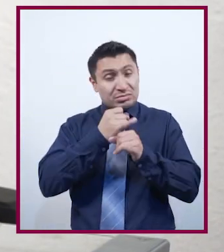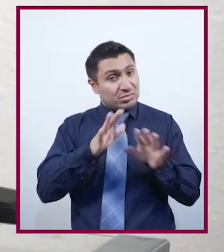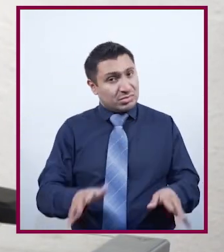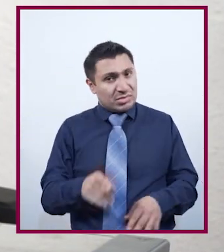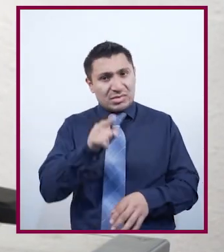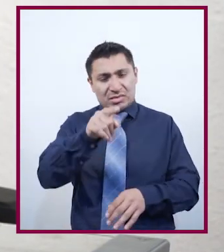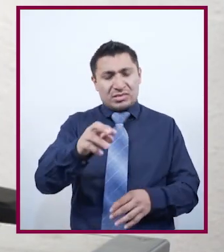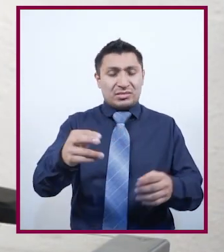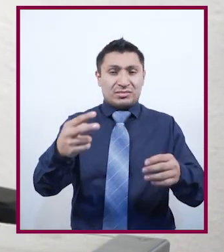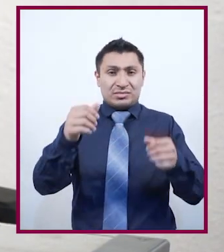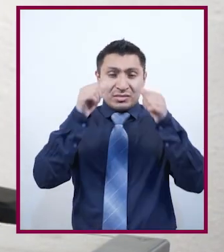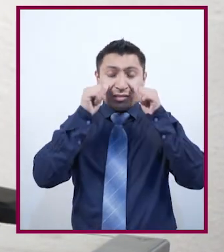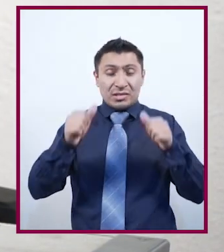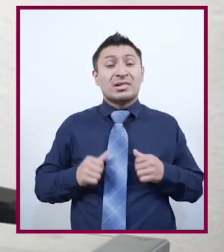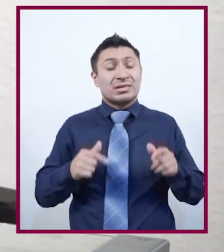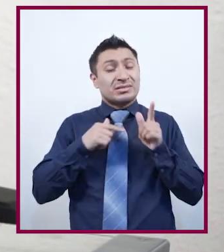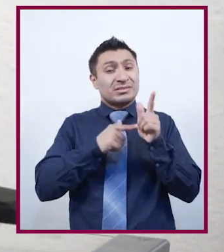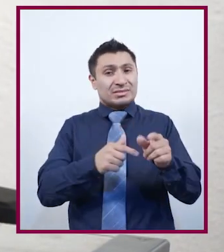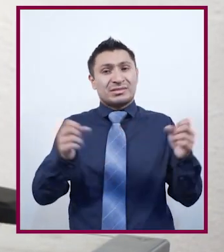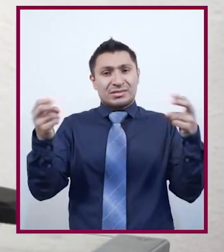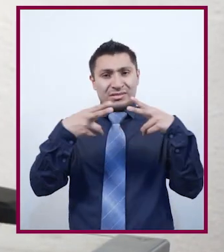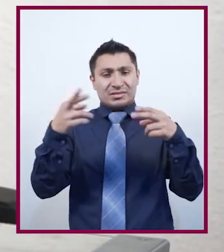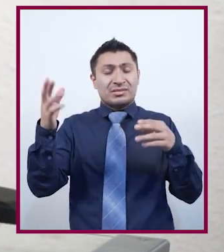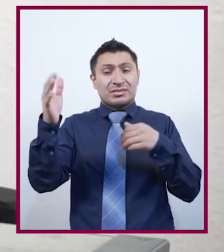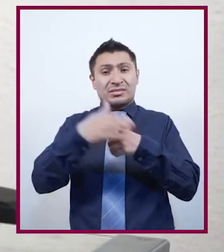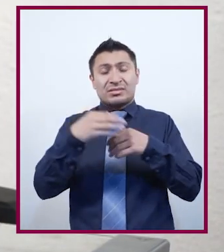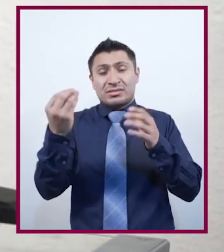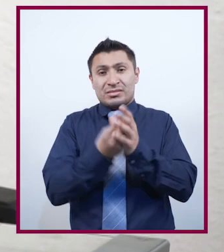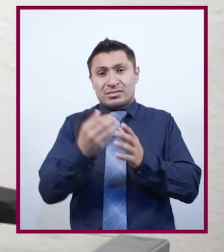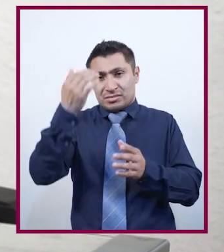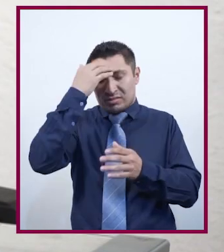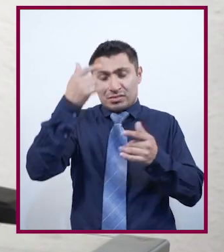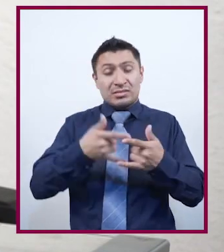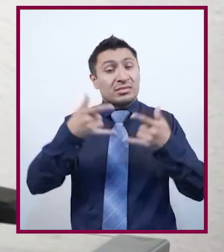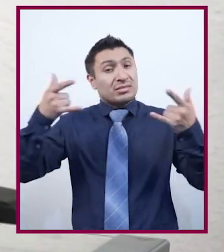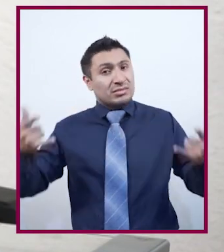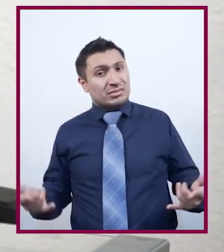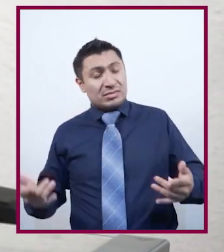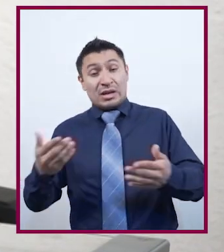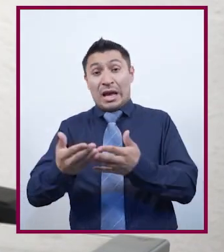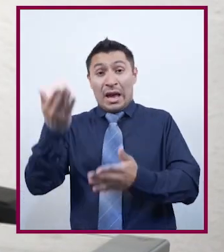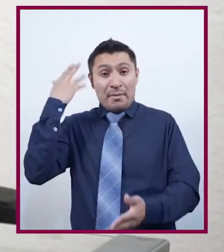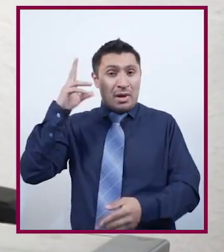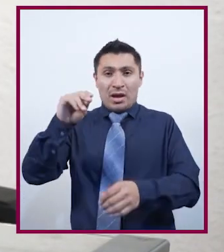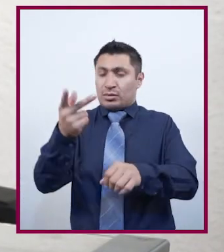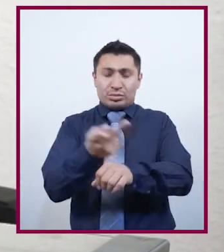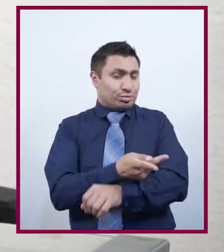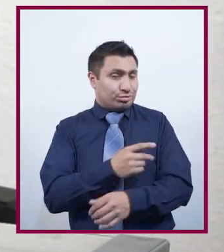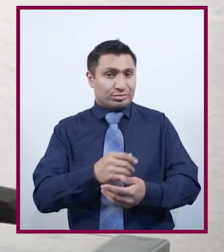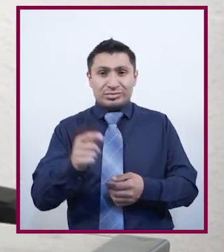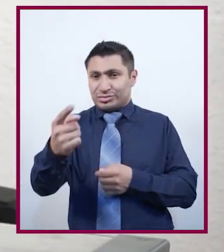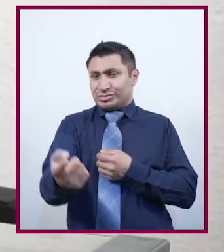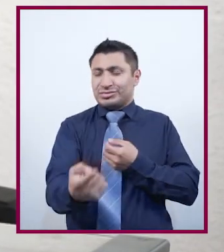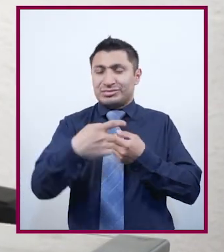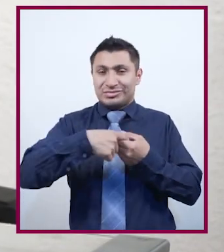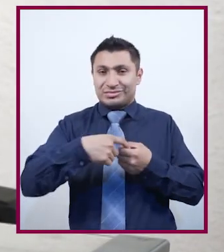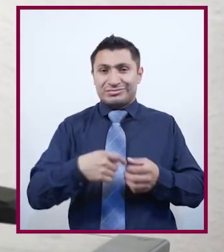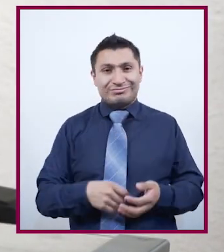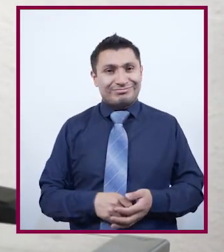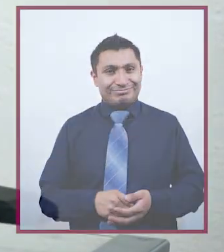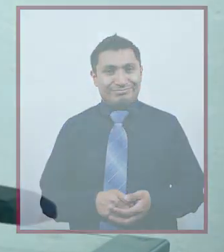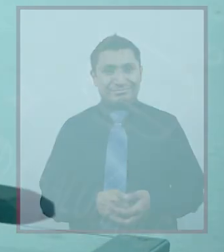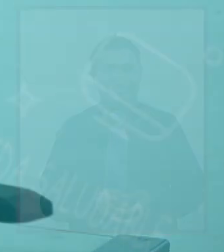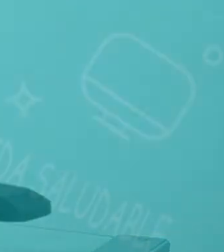conocimiento. No dejes de escucharnos. Te esperamos en la siguiente edición de Conciencia Histórica, el pasado no ha pasado.